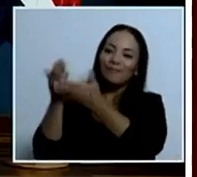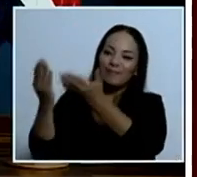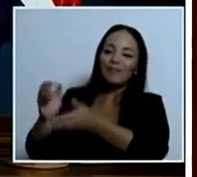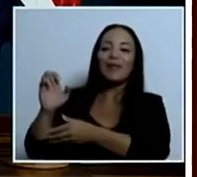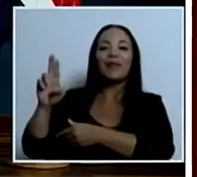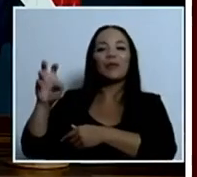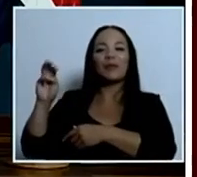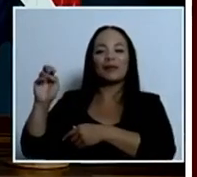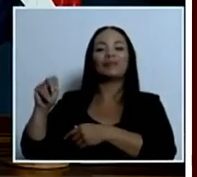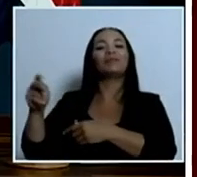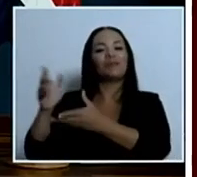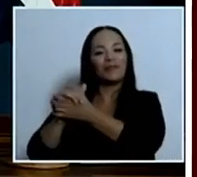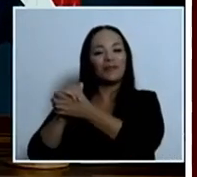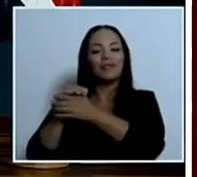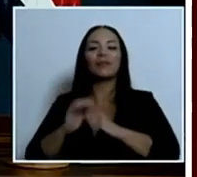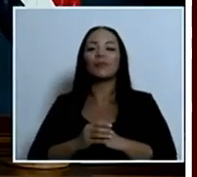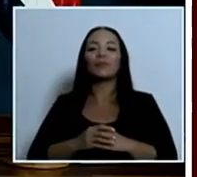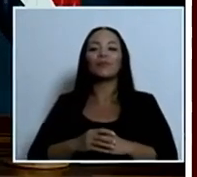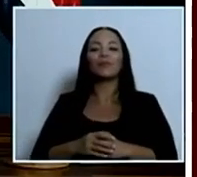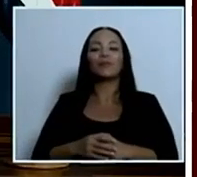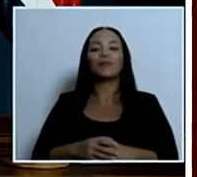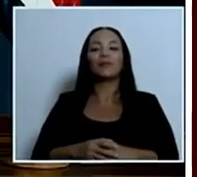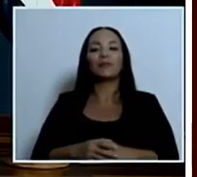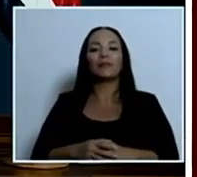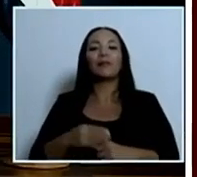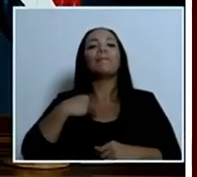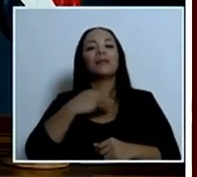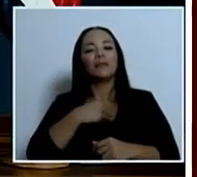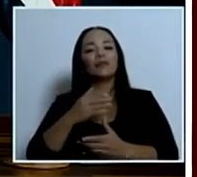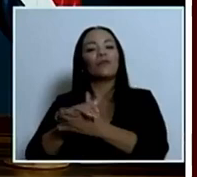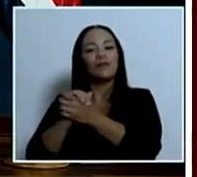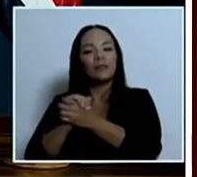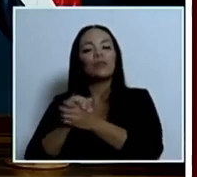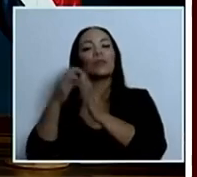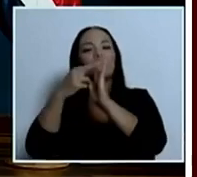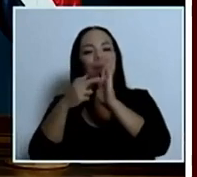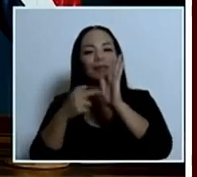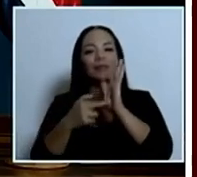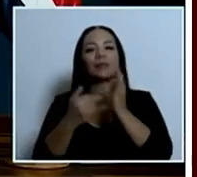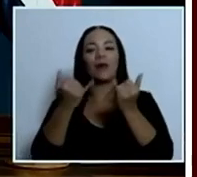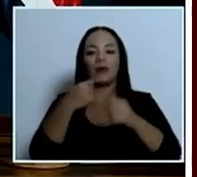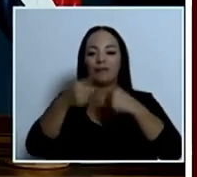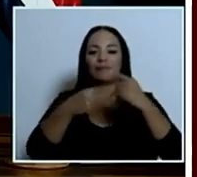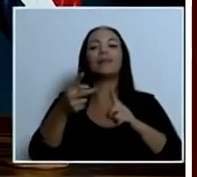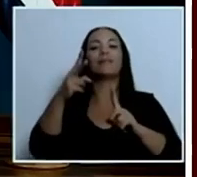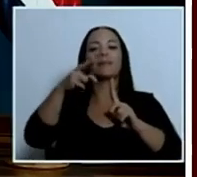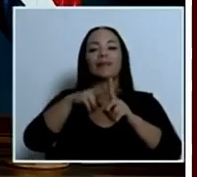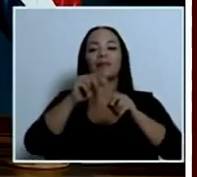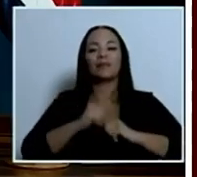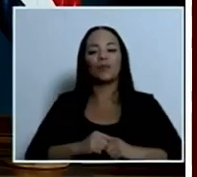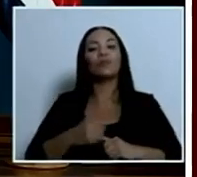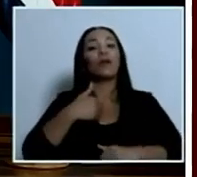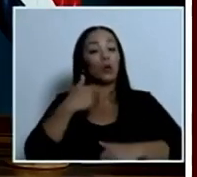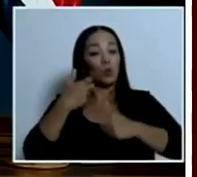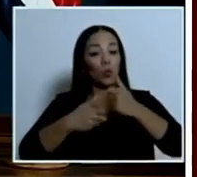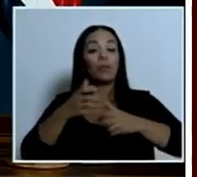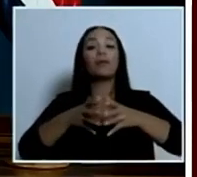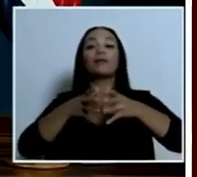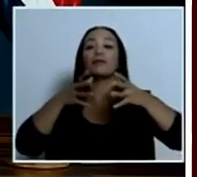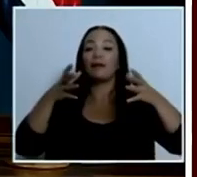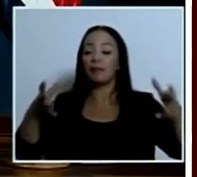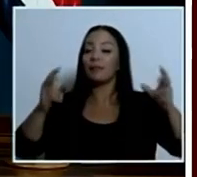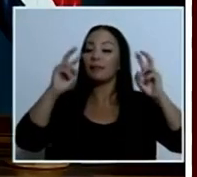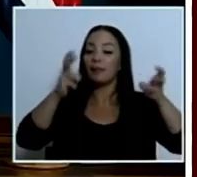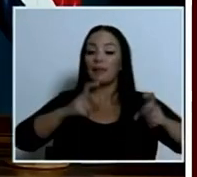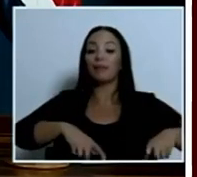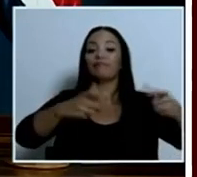aprovecho, ministro, por la reglamentación y ahora a implementación. Tenemos un problema grande en desechos sólidos, incluyendo